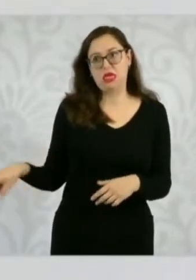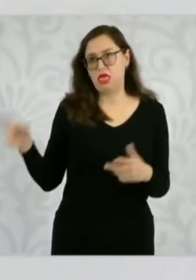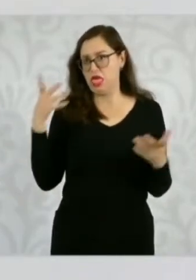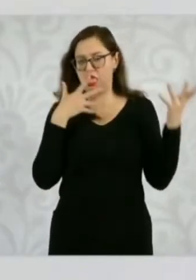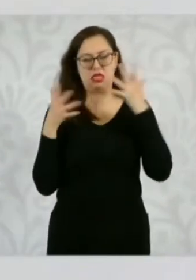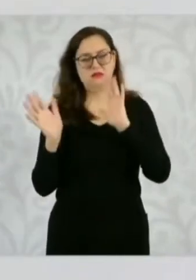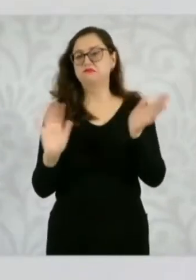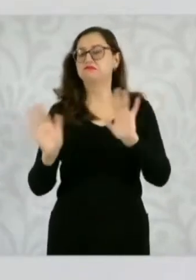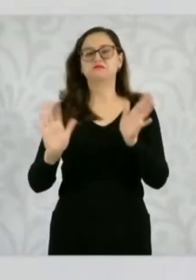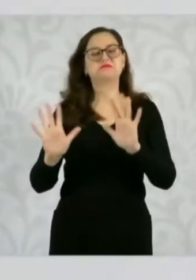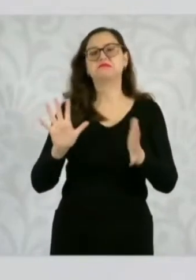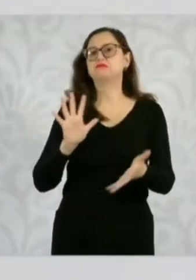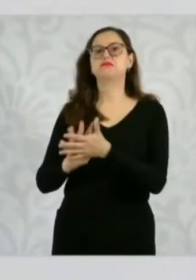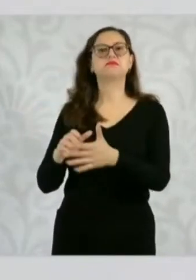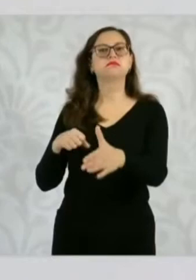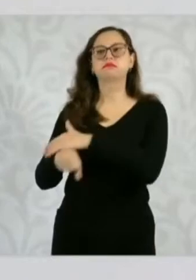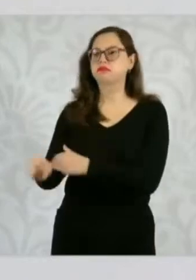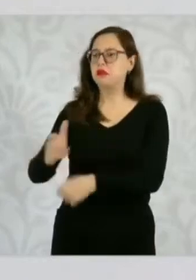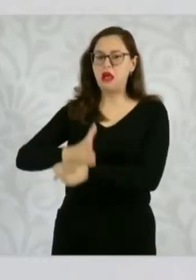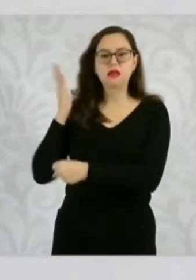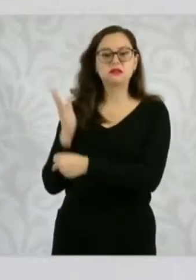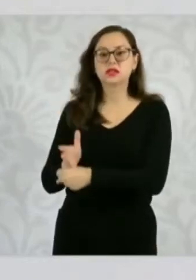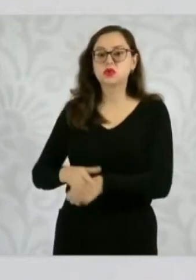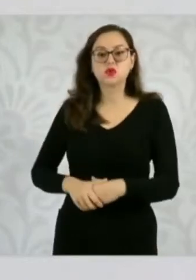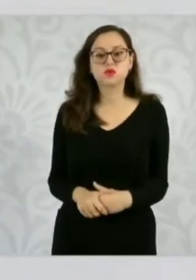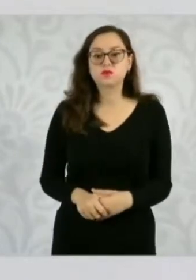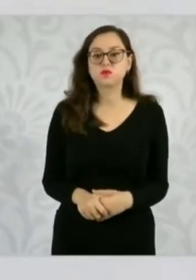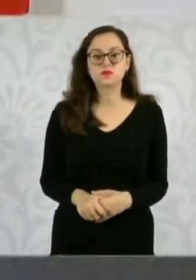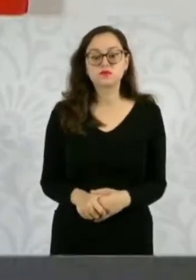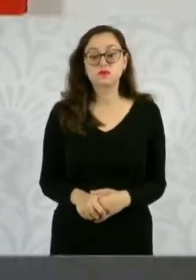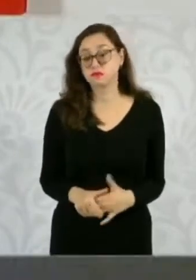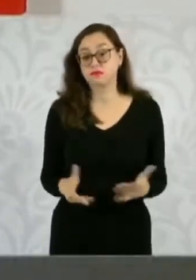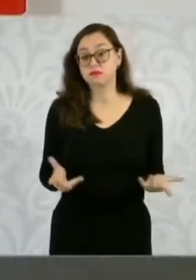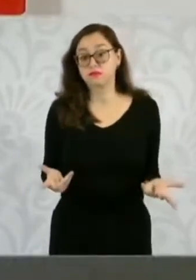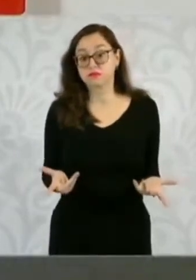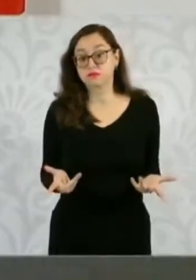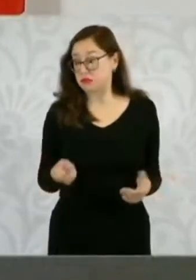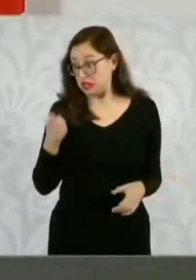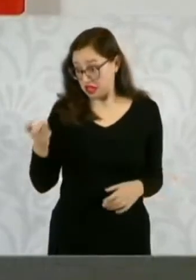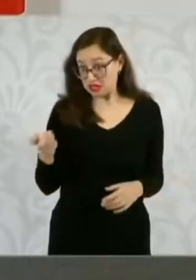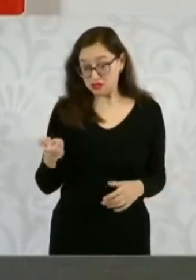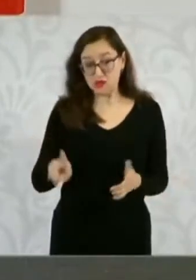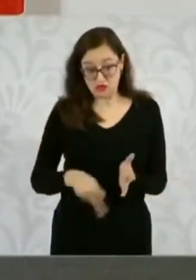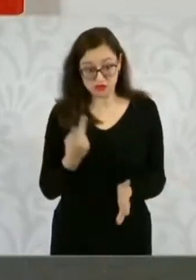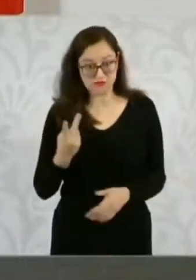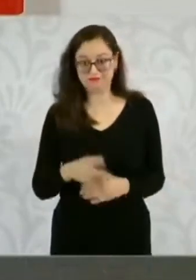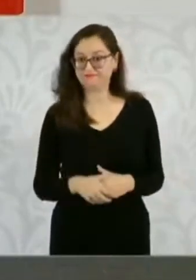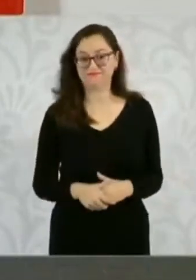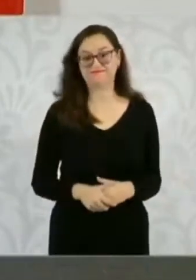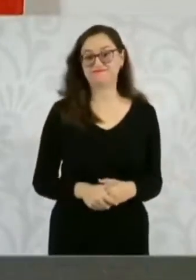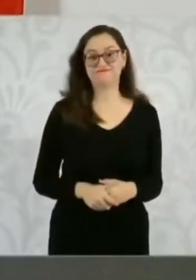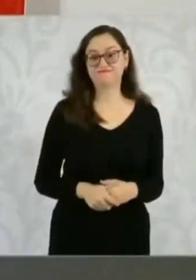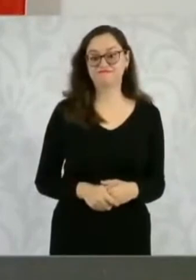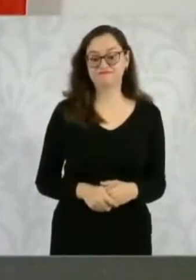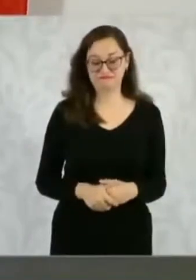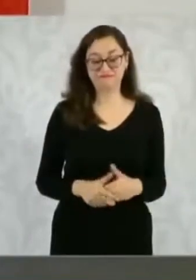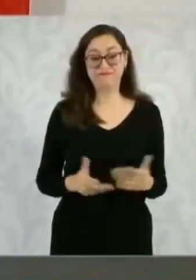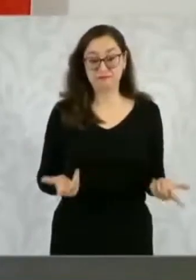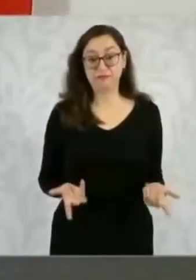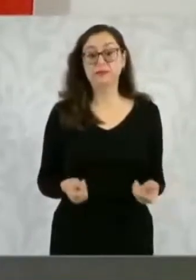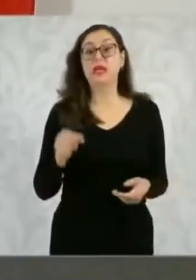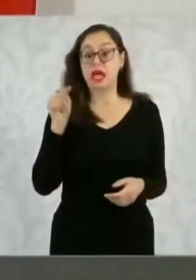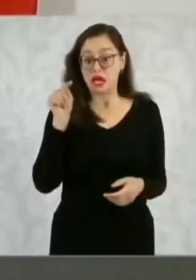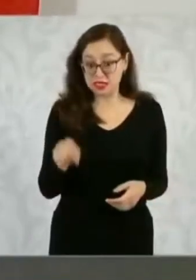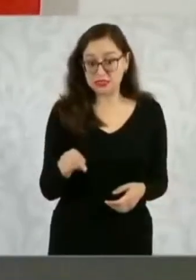Entonces, nosotros estamos haciendo todo lo que sea necesario para que un hecho como este no se vuelva a repetir. Y ahí donde ocurrió